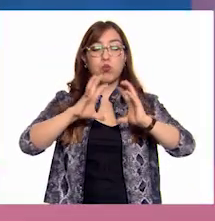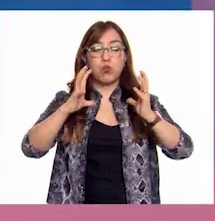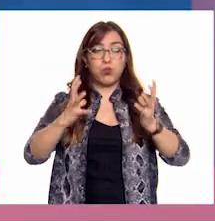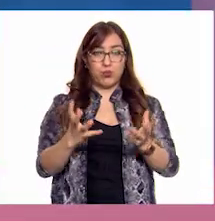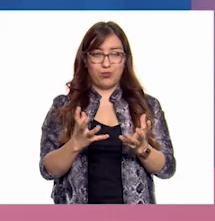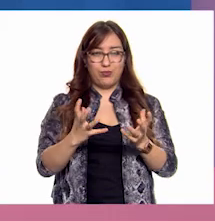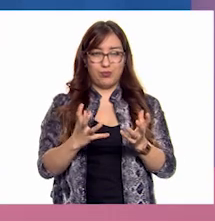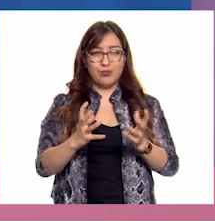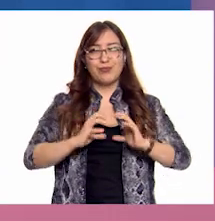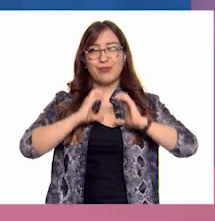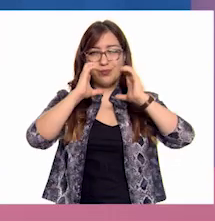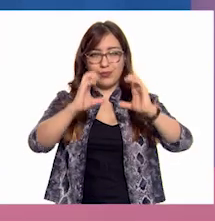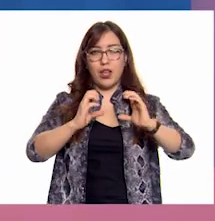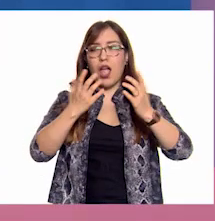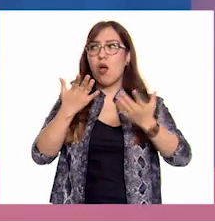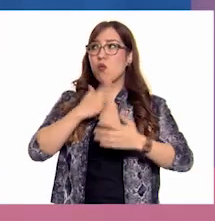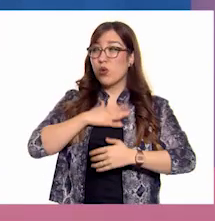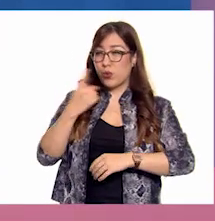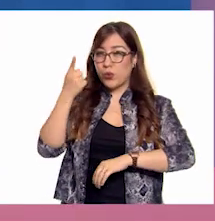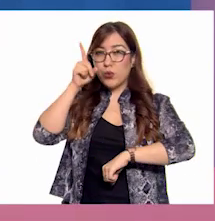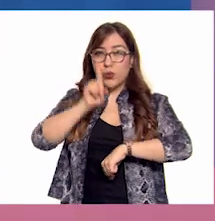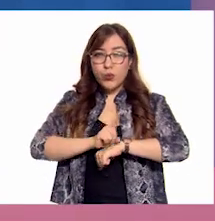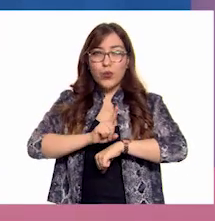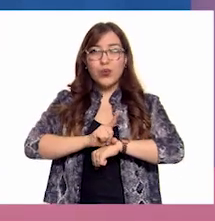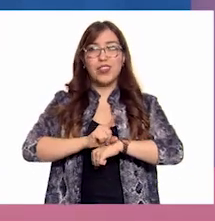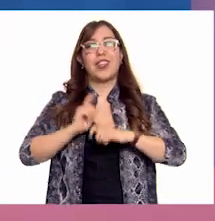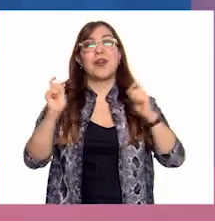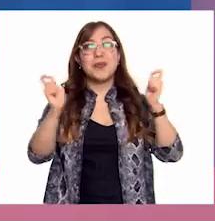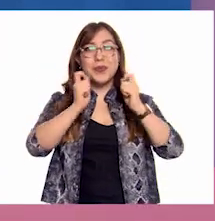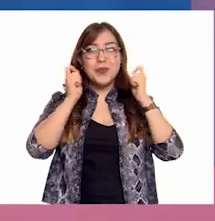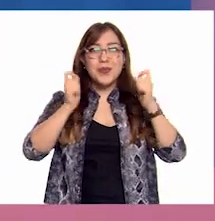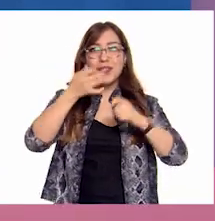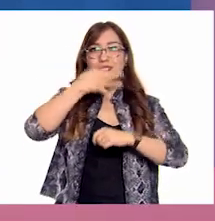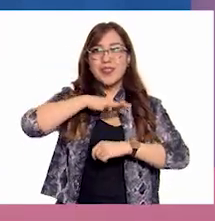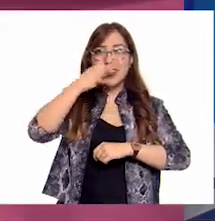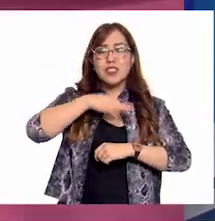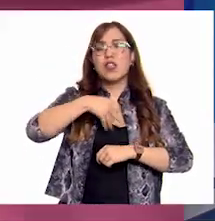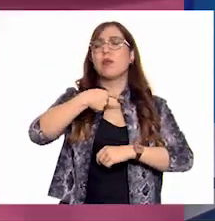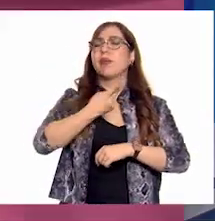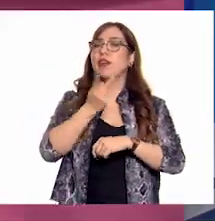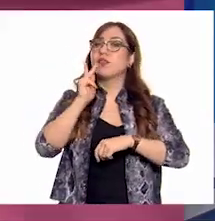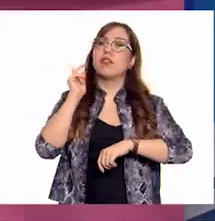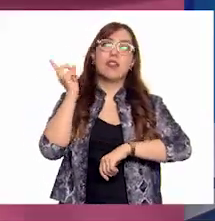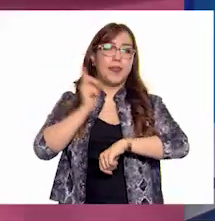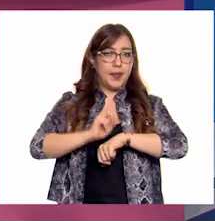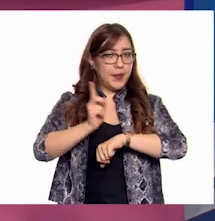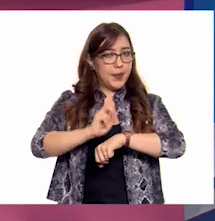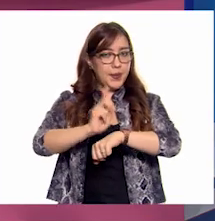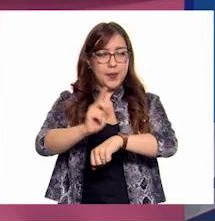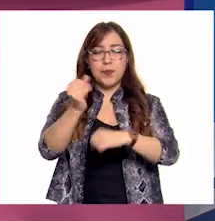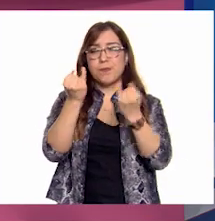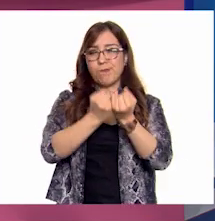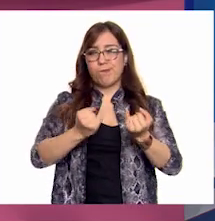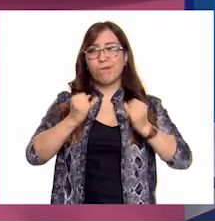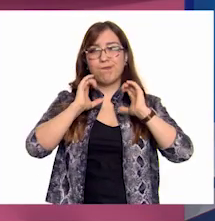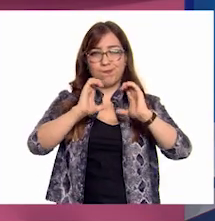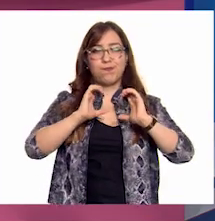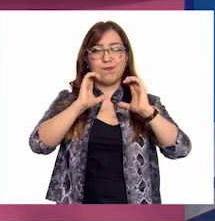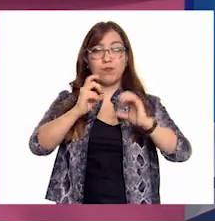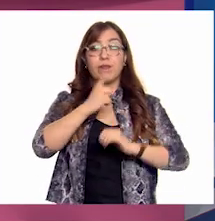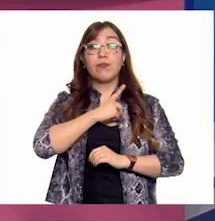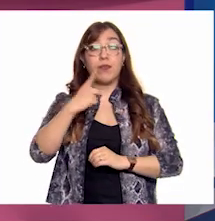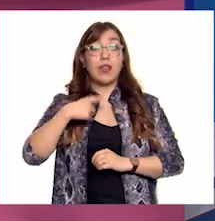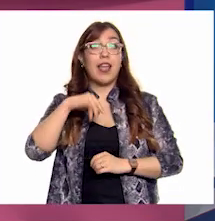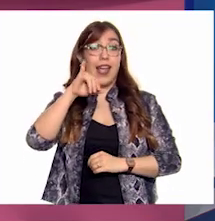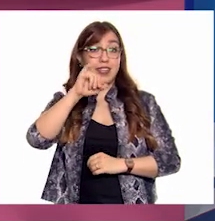se celebra un día, pero se debe de cuidar todos y cada uno de los días, ¿eh, amigos? Exactamente. Bien dicho, Ale. Vamos a